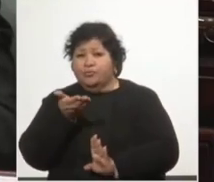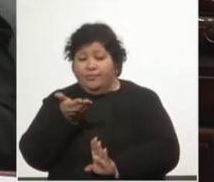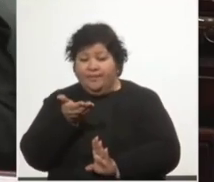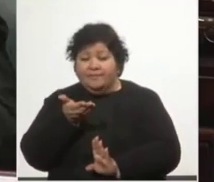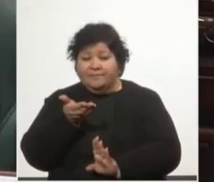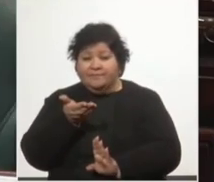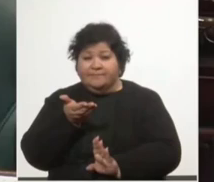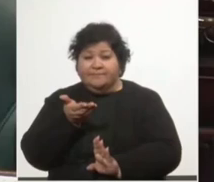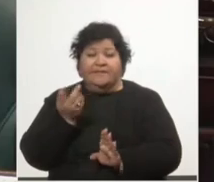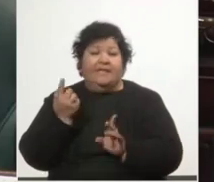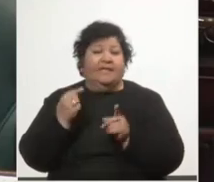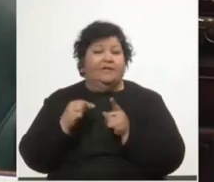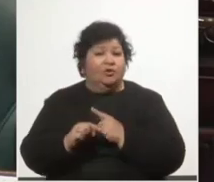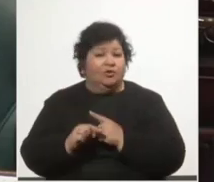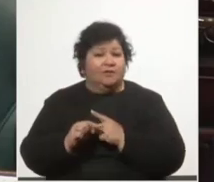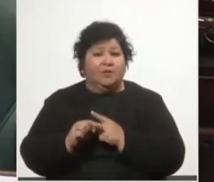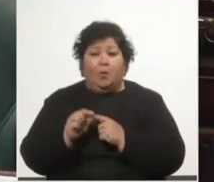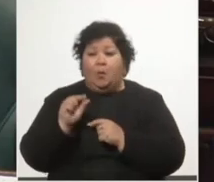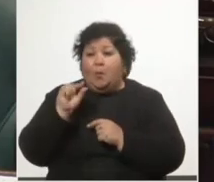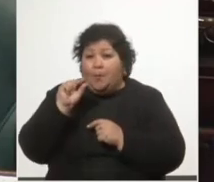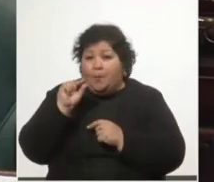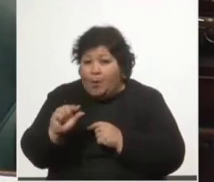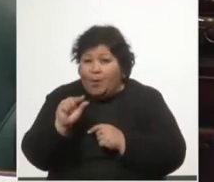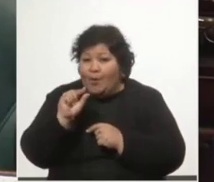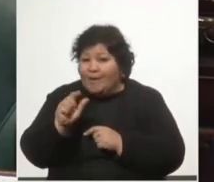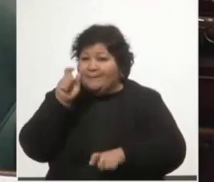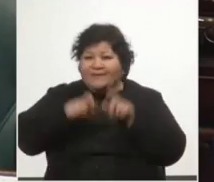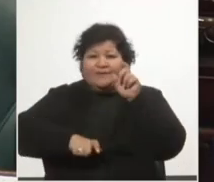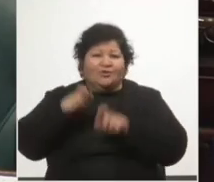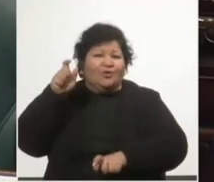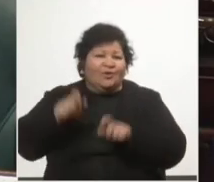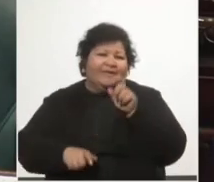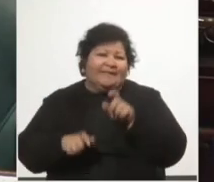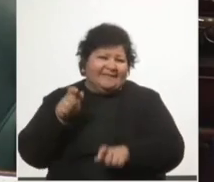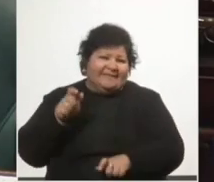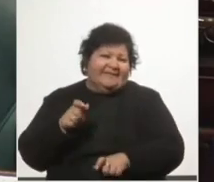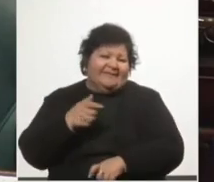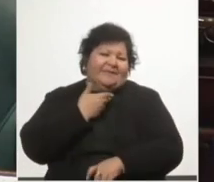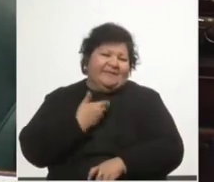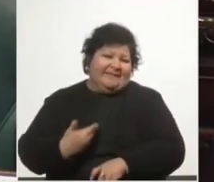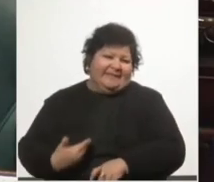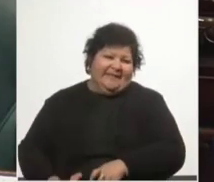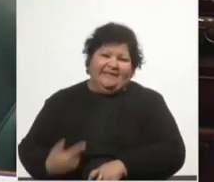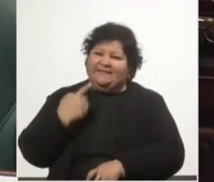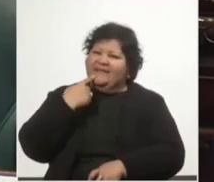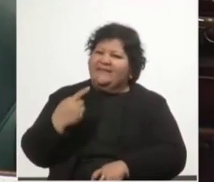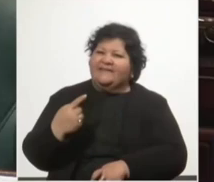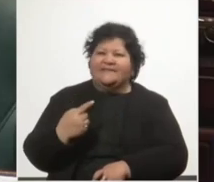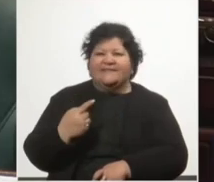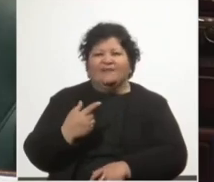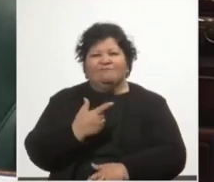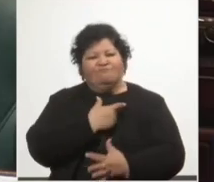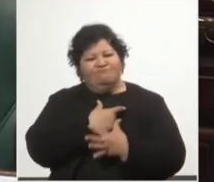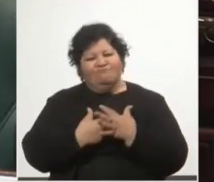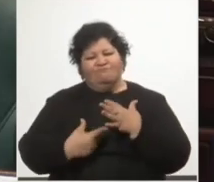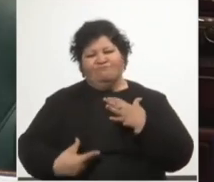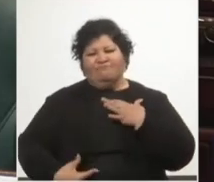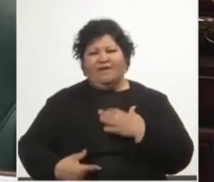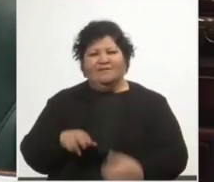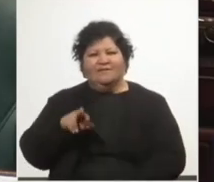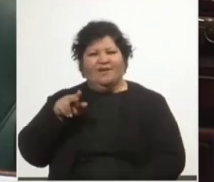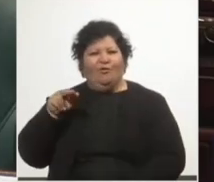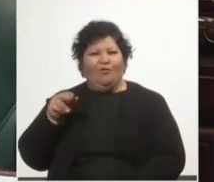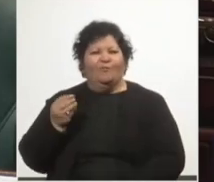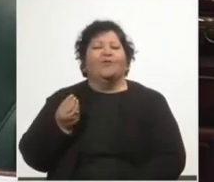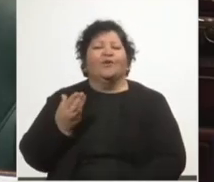Un pequeño grupo de personas al que el Presidente de la República ha catalogado como los Maya Oro, poniendo en sus manos